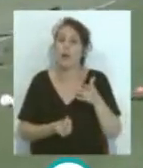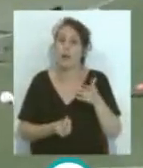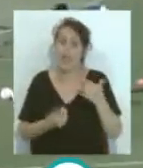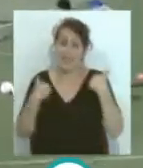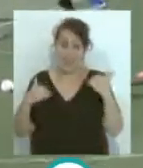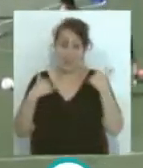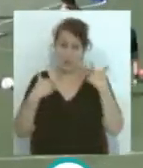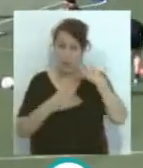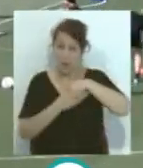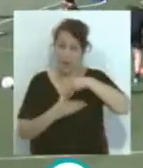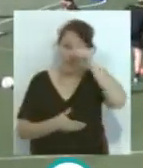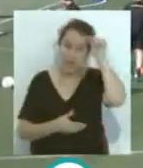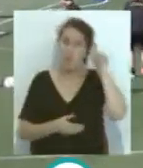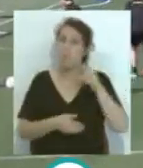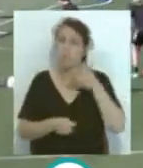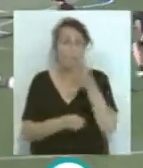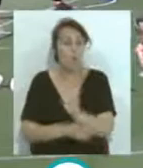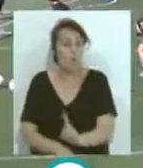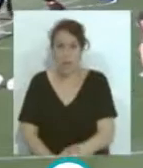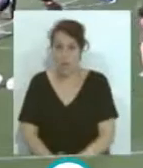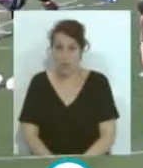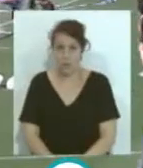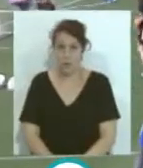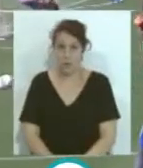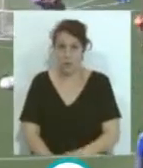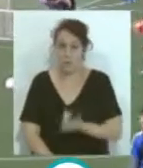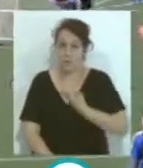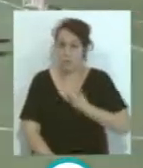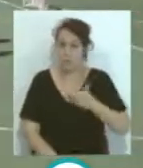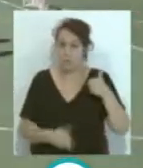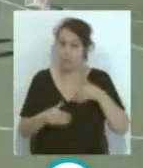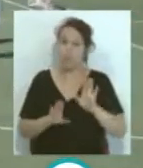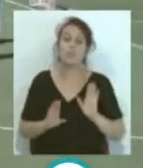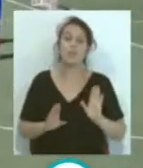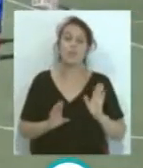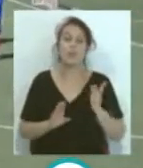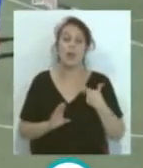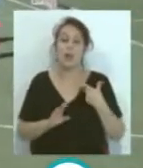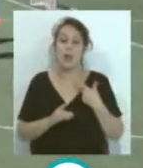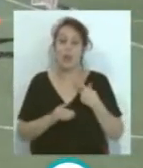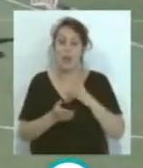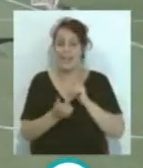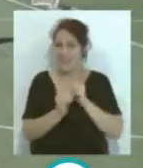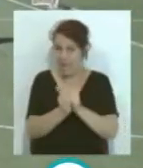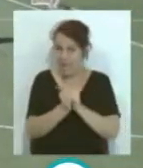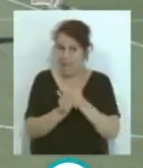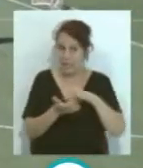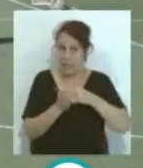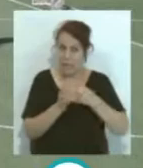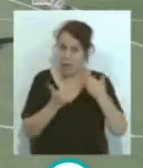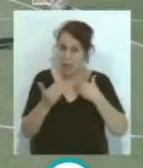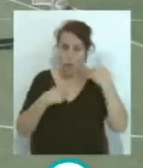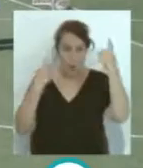gimnasio... ...Álvaro no asiste a los entrenamientos... ...y se queda... ...de partiendo bien con la secretaria técnica... ...con Jorge